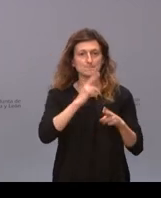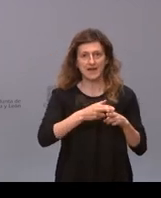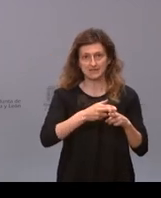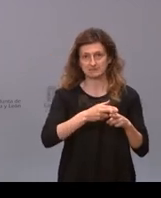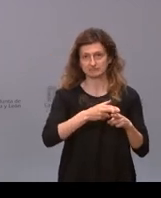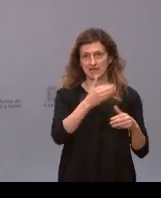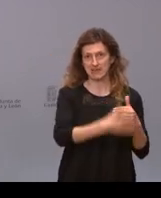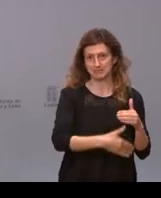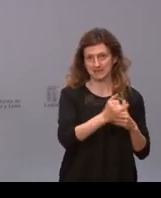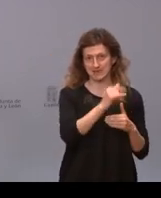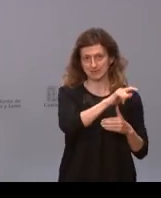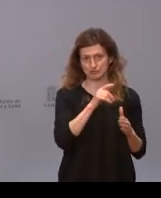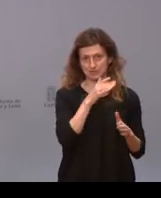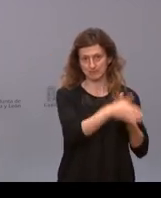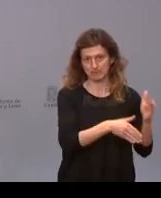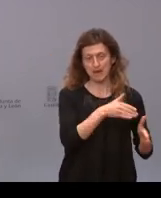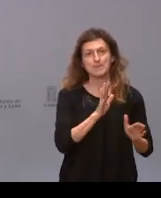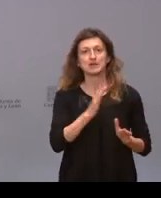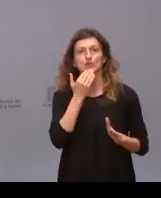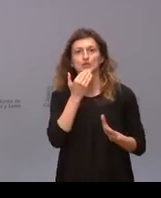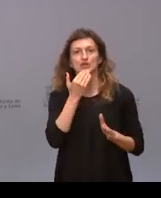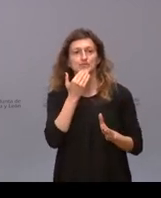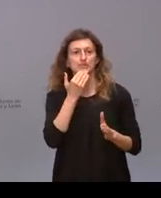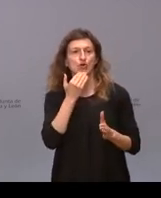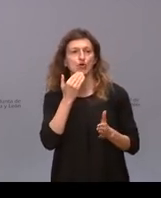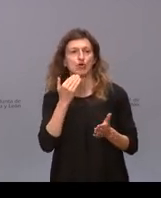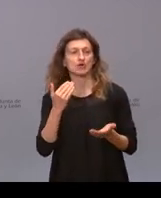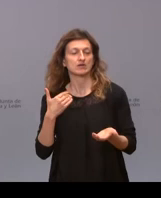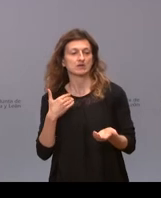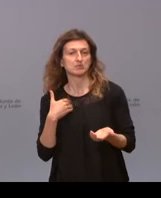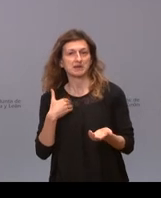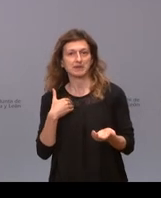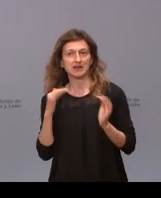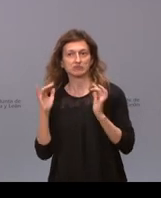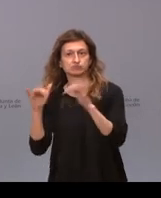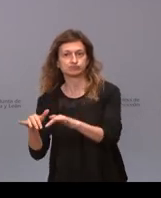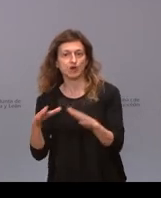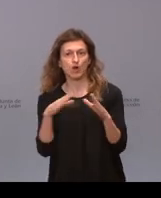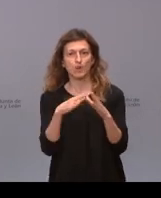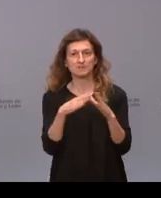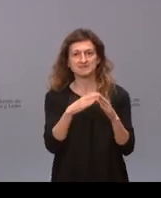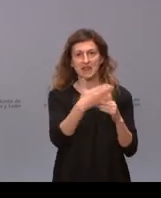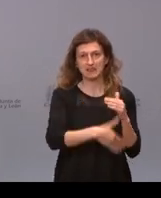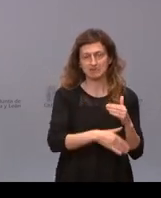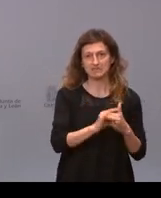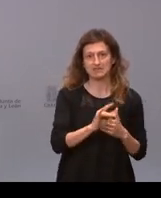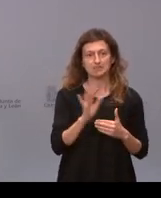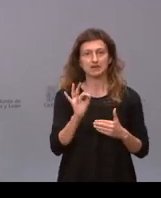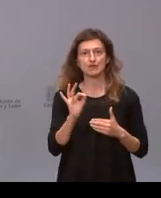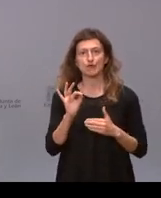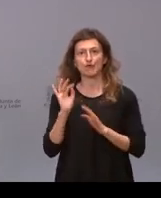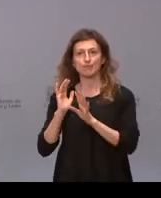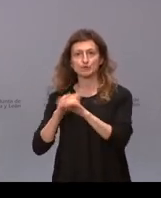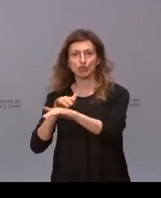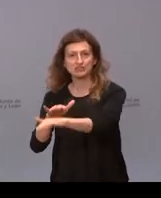no no pueden prohibir una verbena por ejemplo o limitar la gente que va a misa pero no pueden impedir una romería una